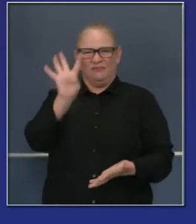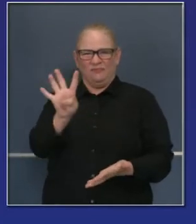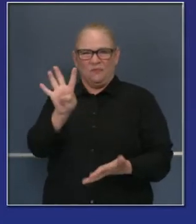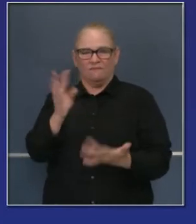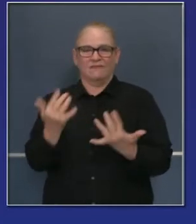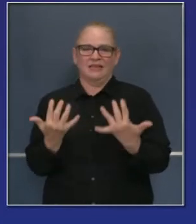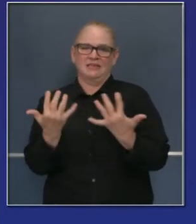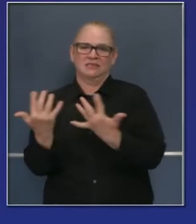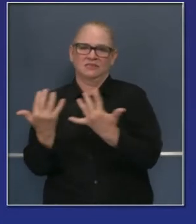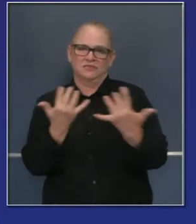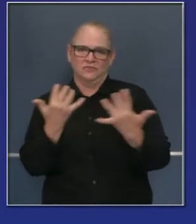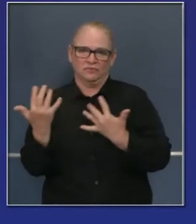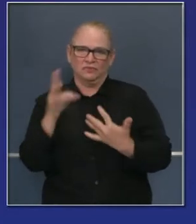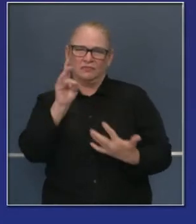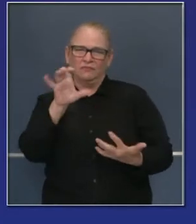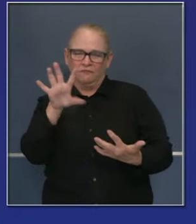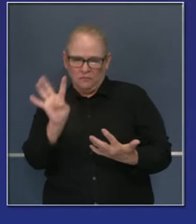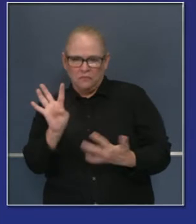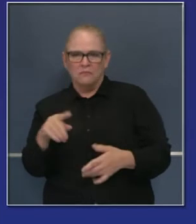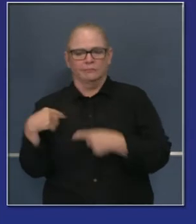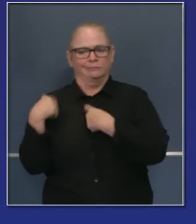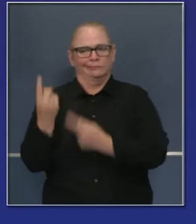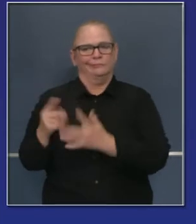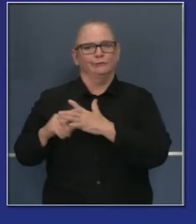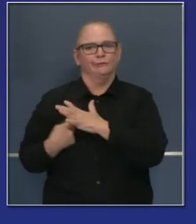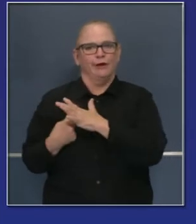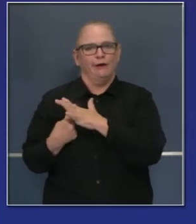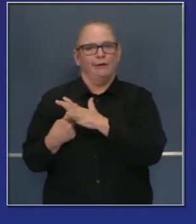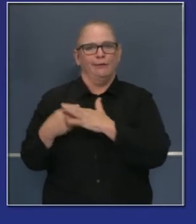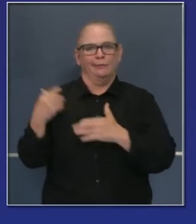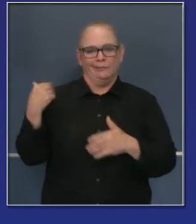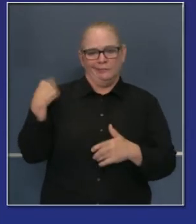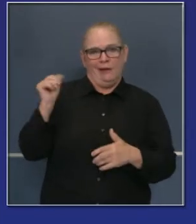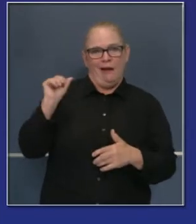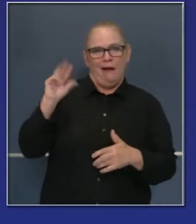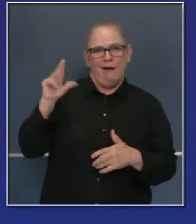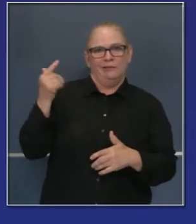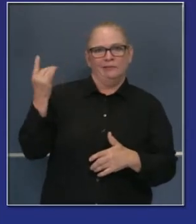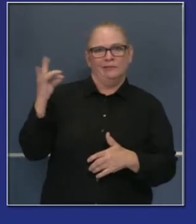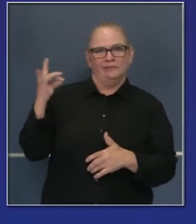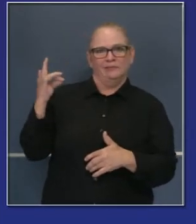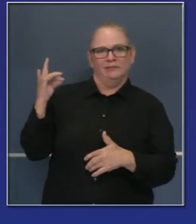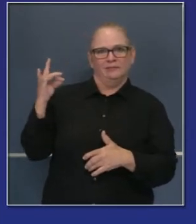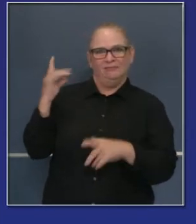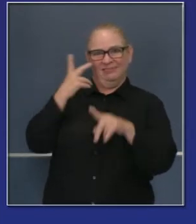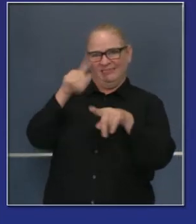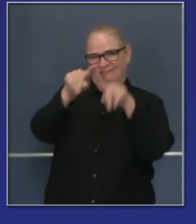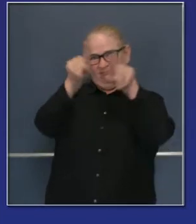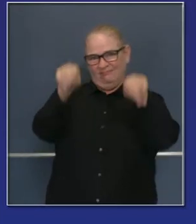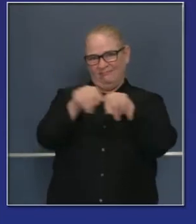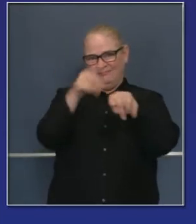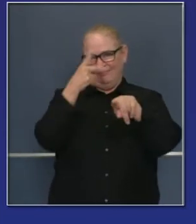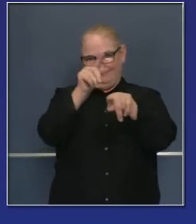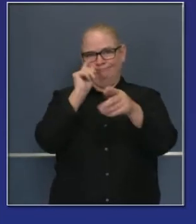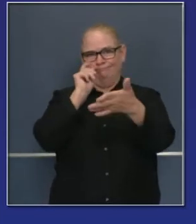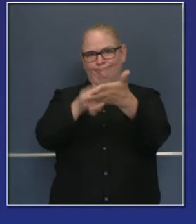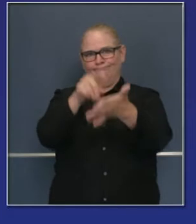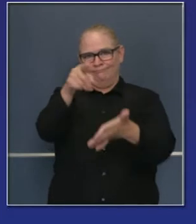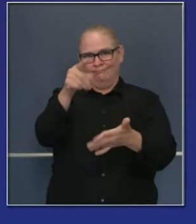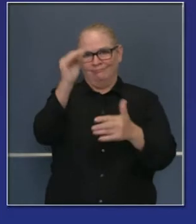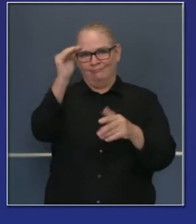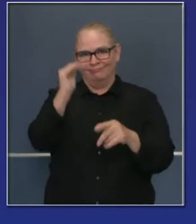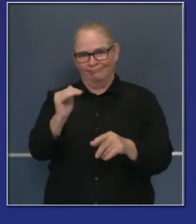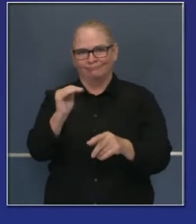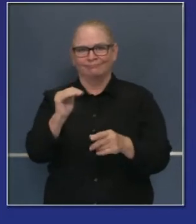fuegos forestales desde el comienzo de este año. El contraste con el año pasado, como pueden ver en la transparencia, es donde